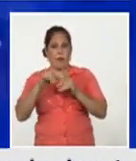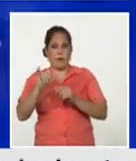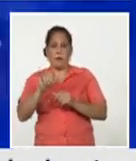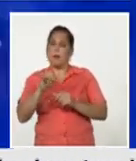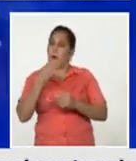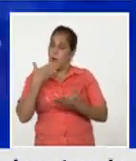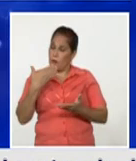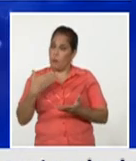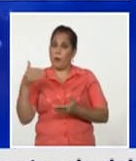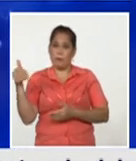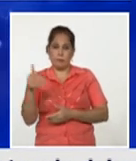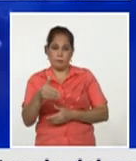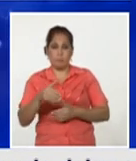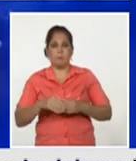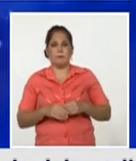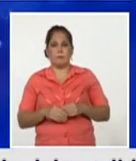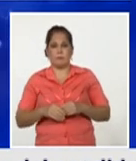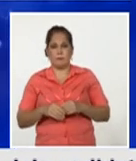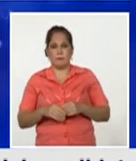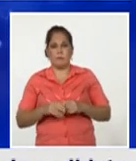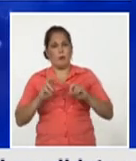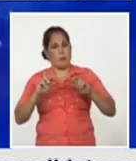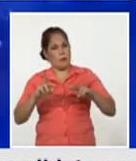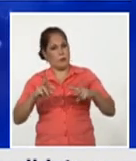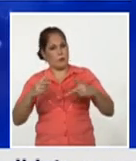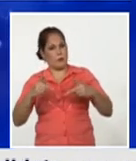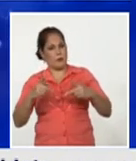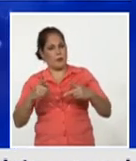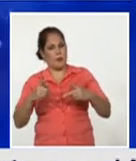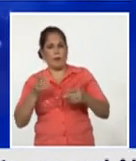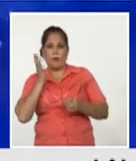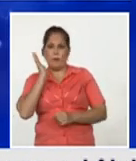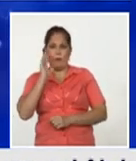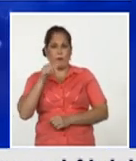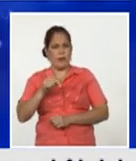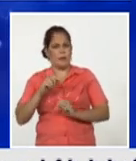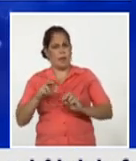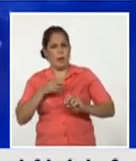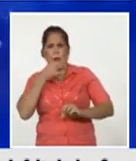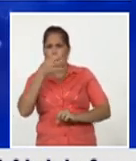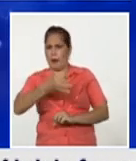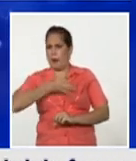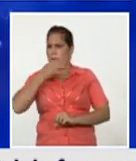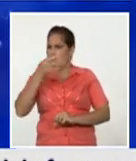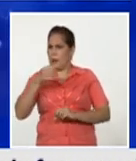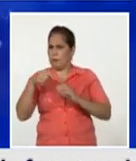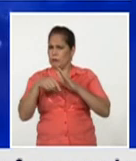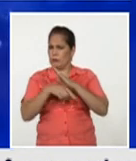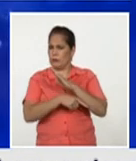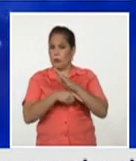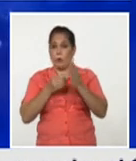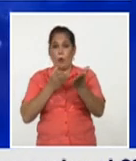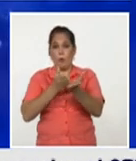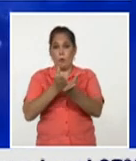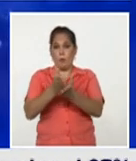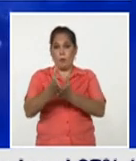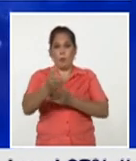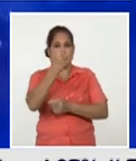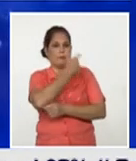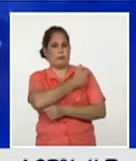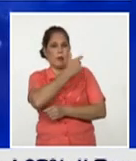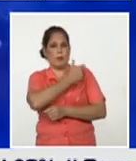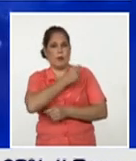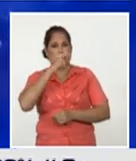inmenso tenerla de vuelta en nuestro estudio para seguir conociendo cómo avanza el candidato vacunal Soberana